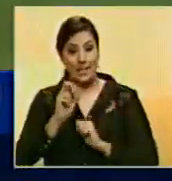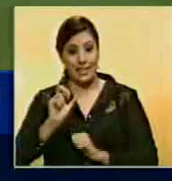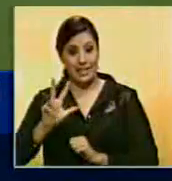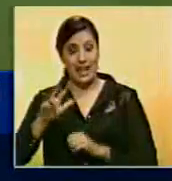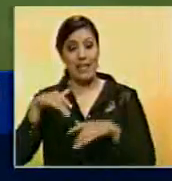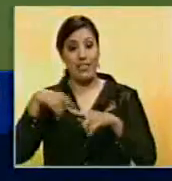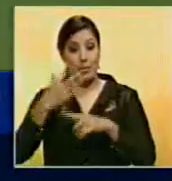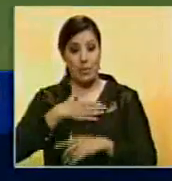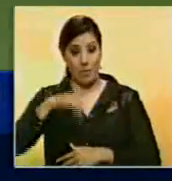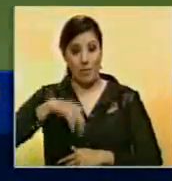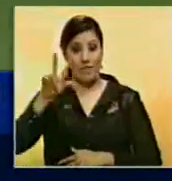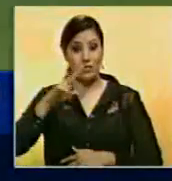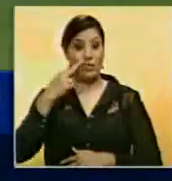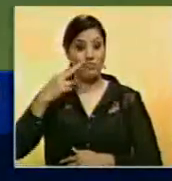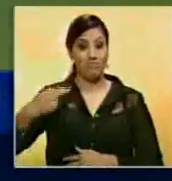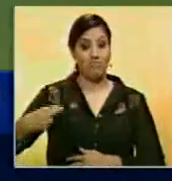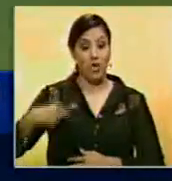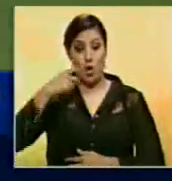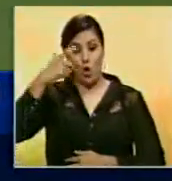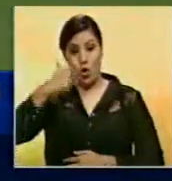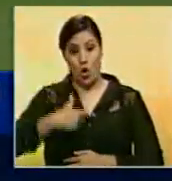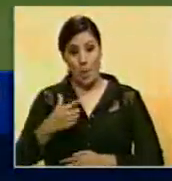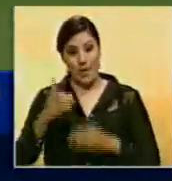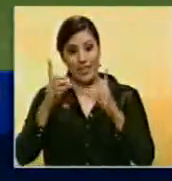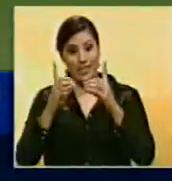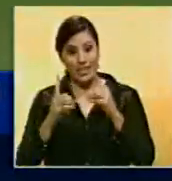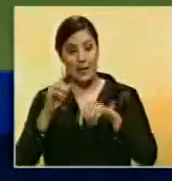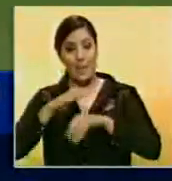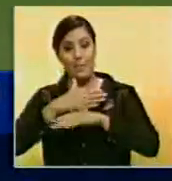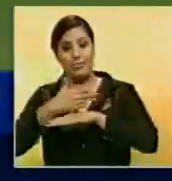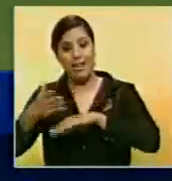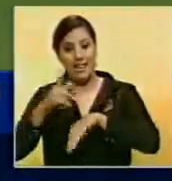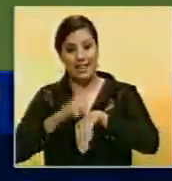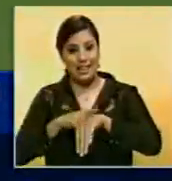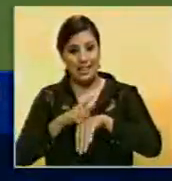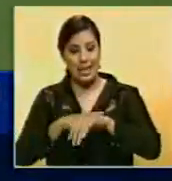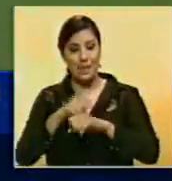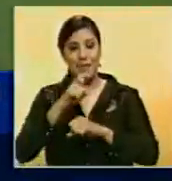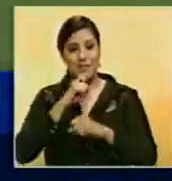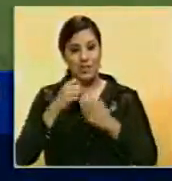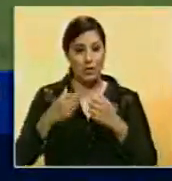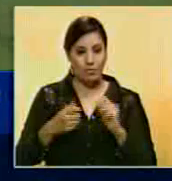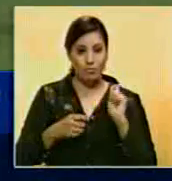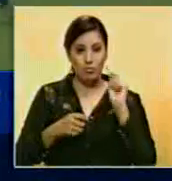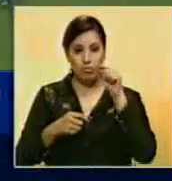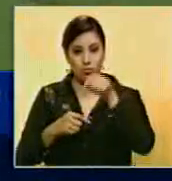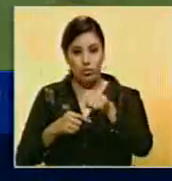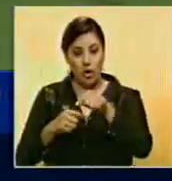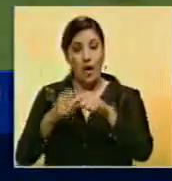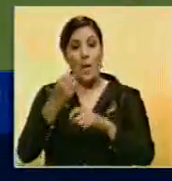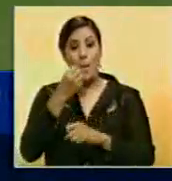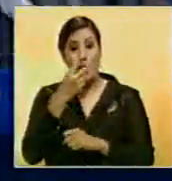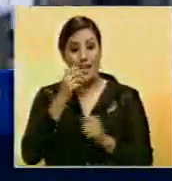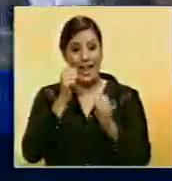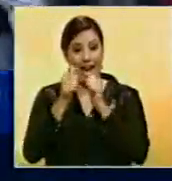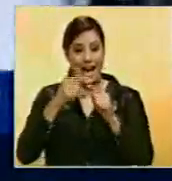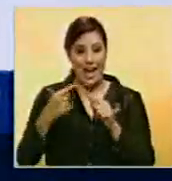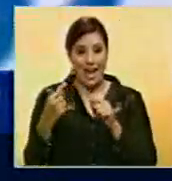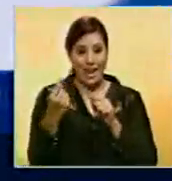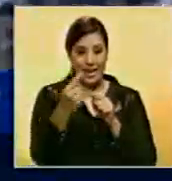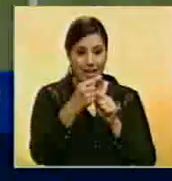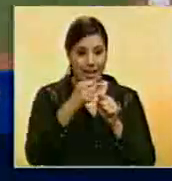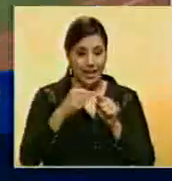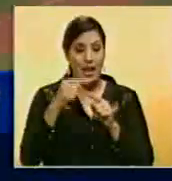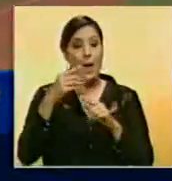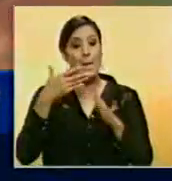Luego, el venezolano también fue protagonista porque el juego se decidió en extraín con un elevado sacrificio de Eric Hosmer, con el que anotó a Valbuena la carrera para dejar en